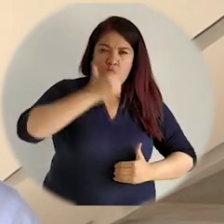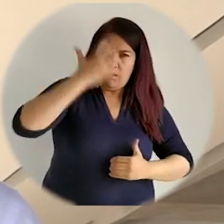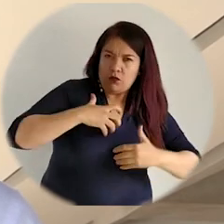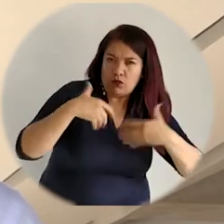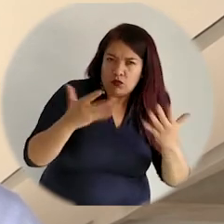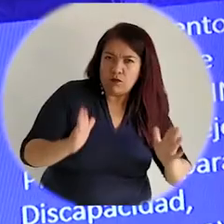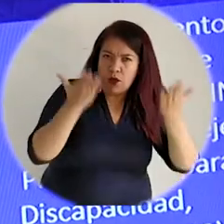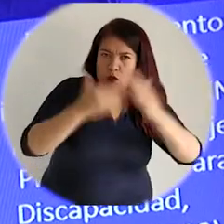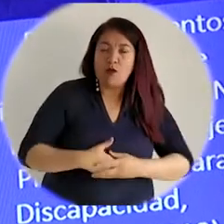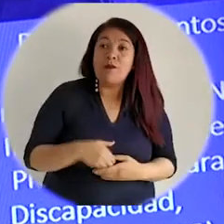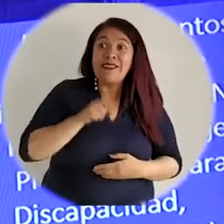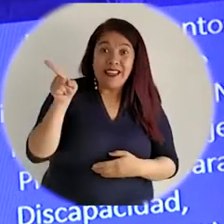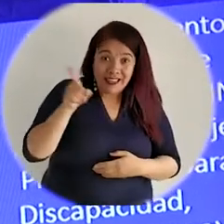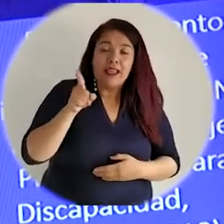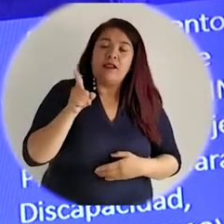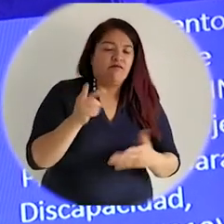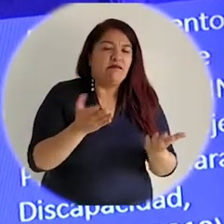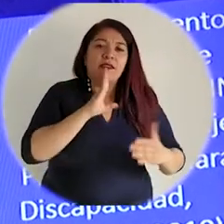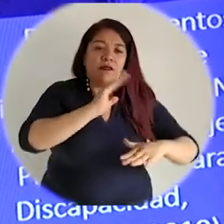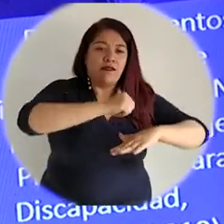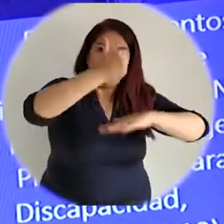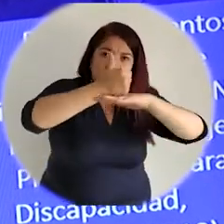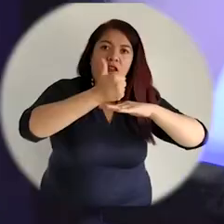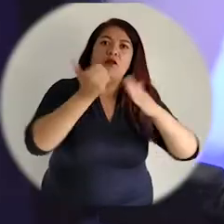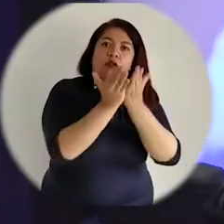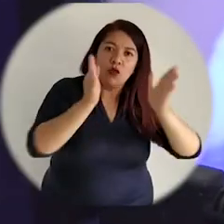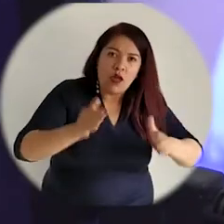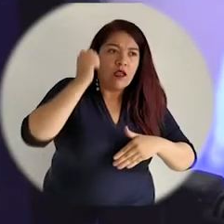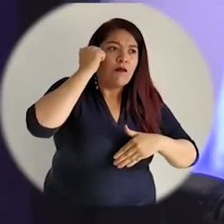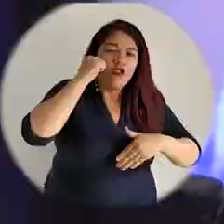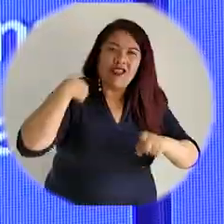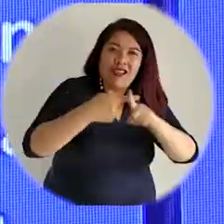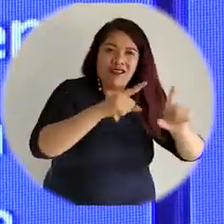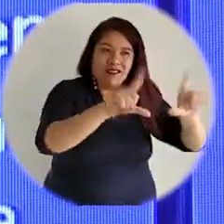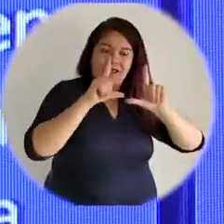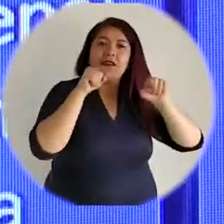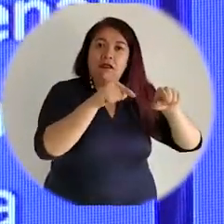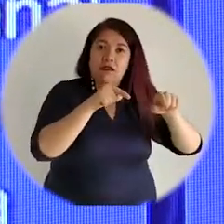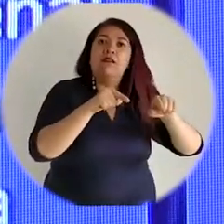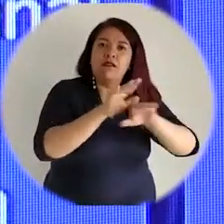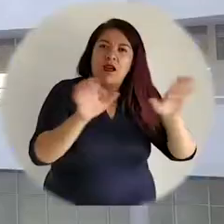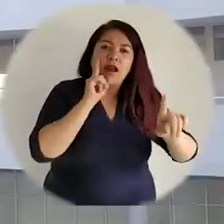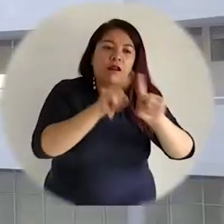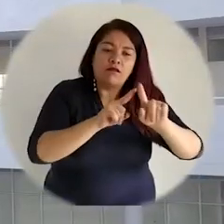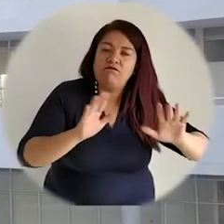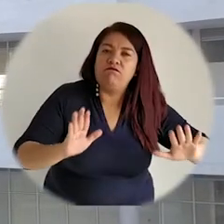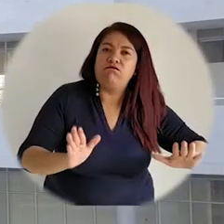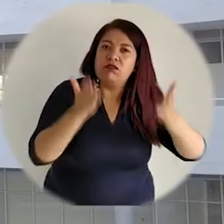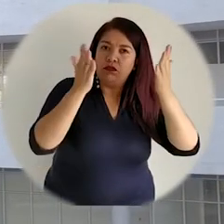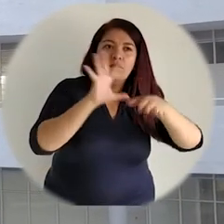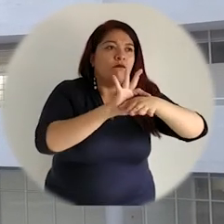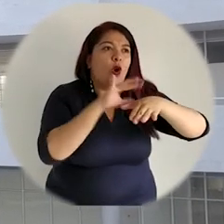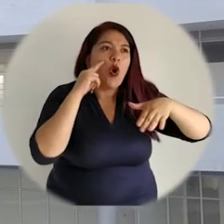procesos de autoevaluación. Este importante ejercicio en el que participan directivos, estudiantes, profesores y graduados con miras a la